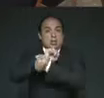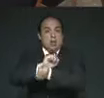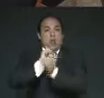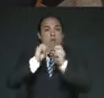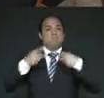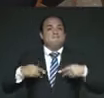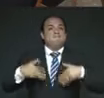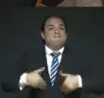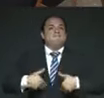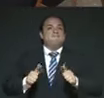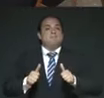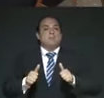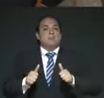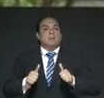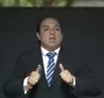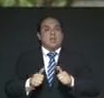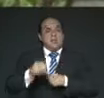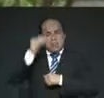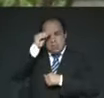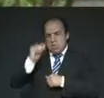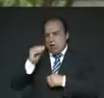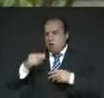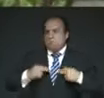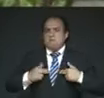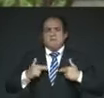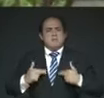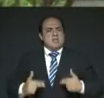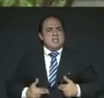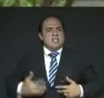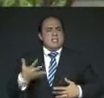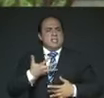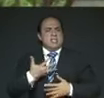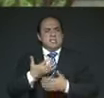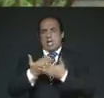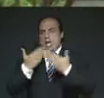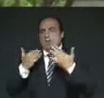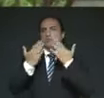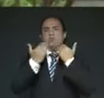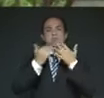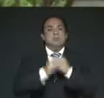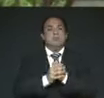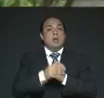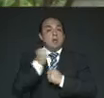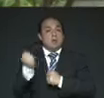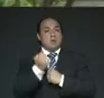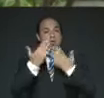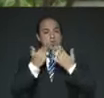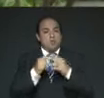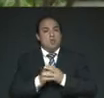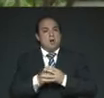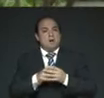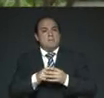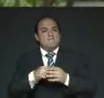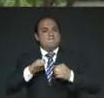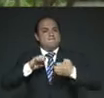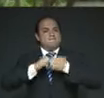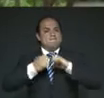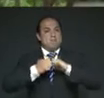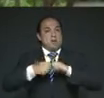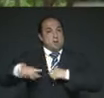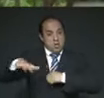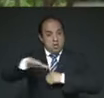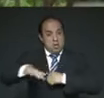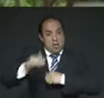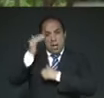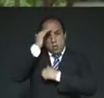Una catástrofe humanitaria sin precedentes y por suerte sin rivales desde entonces en un valle que vaya